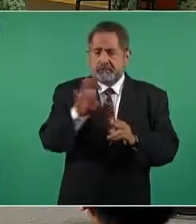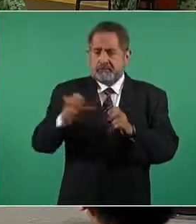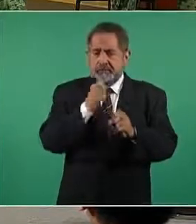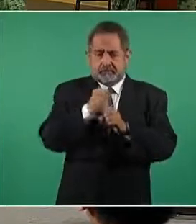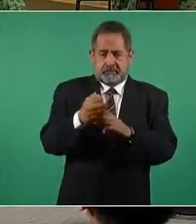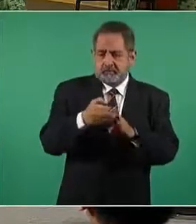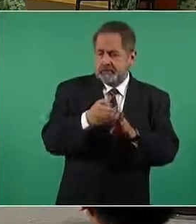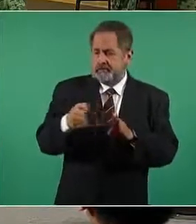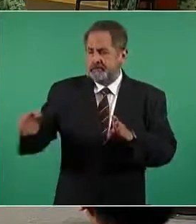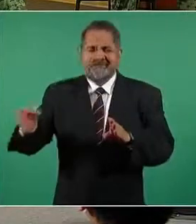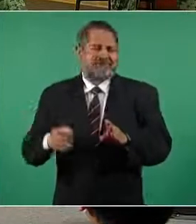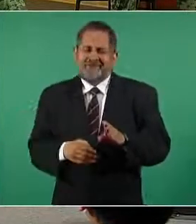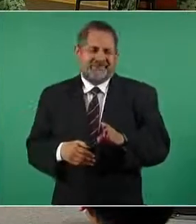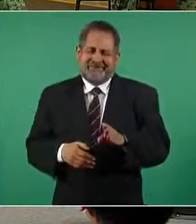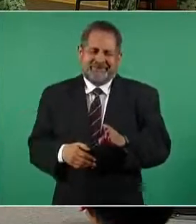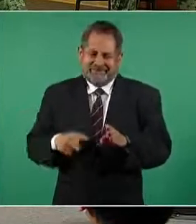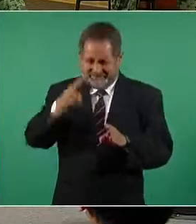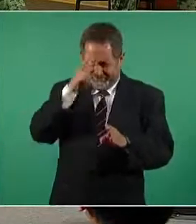años